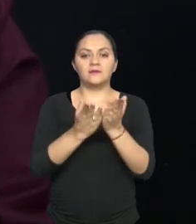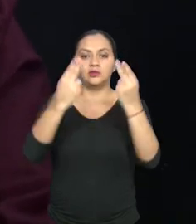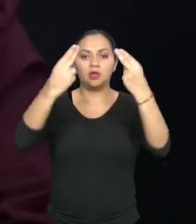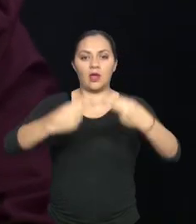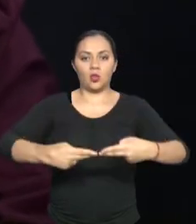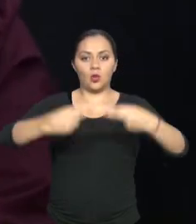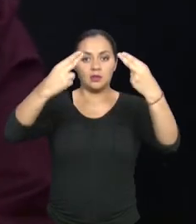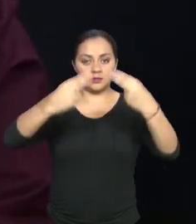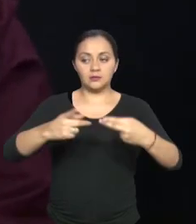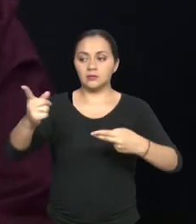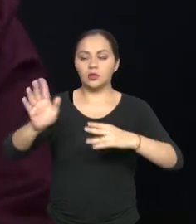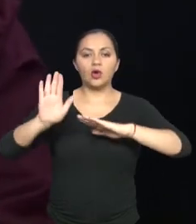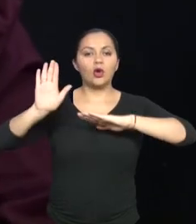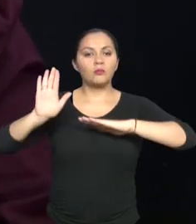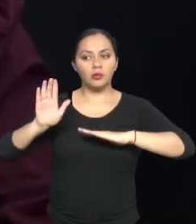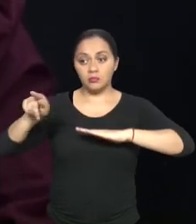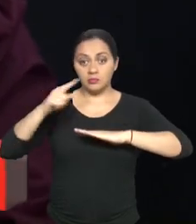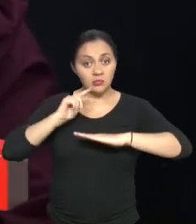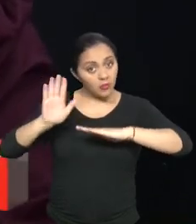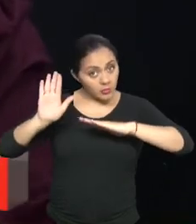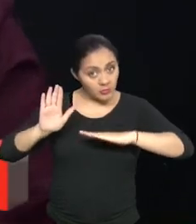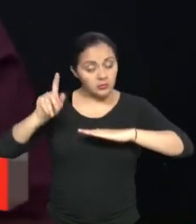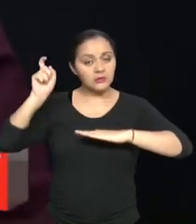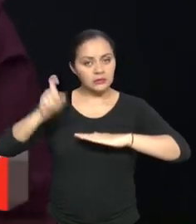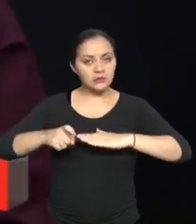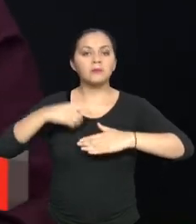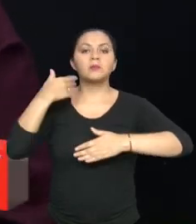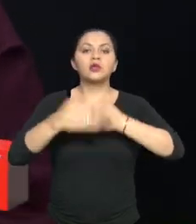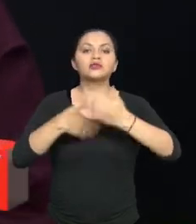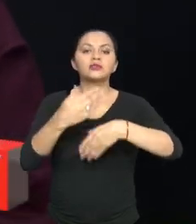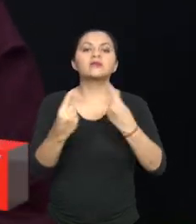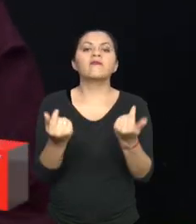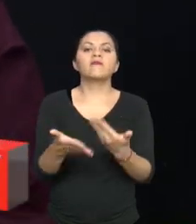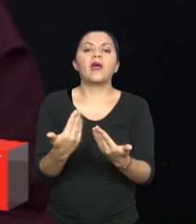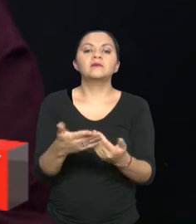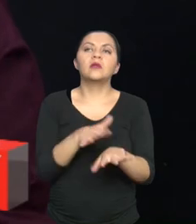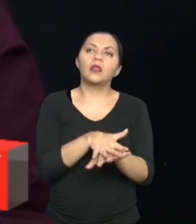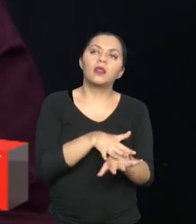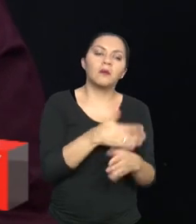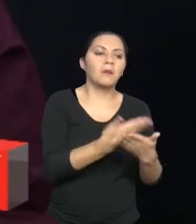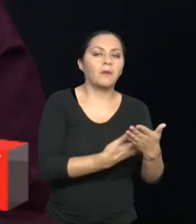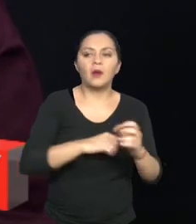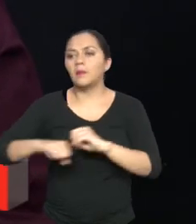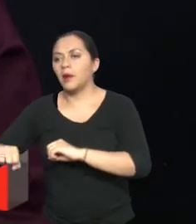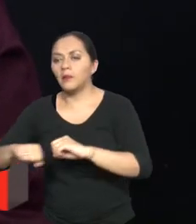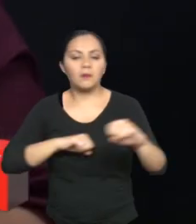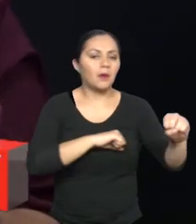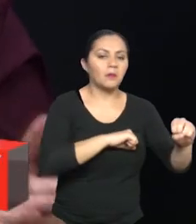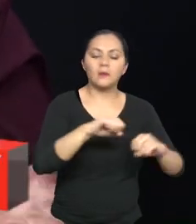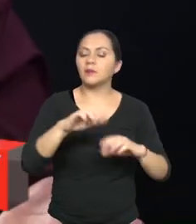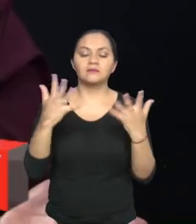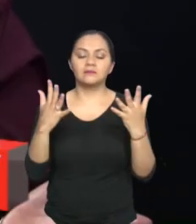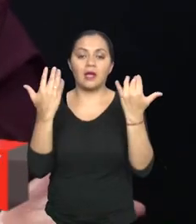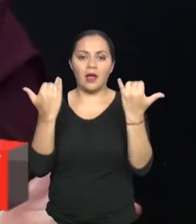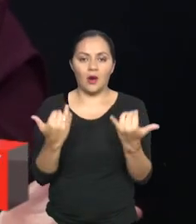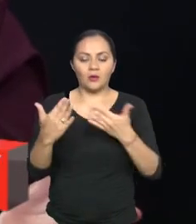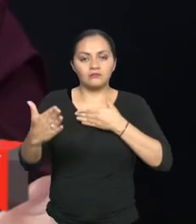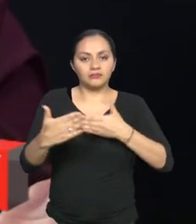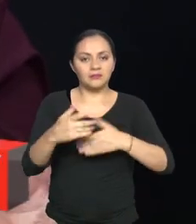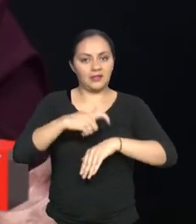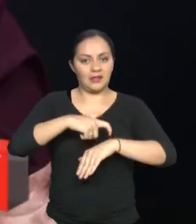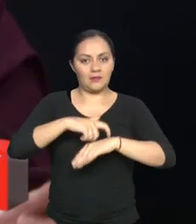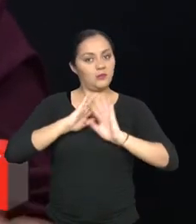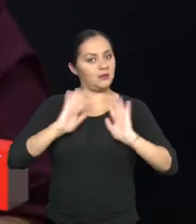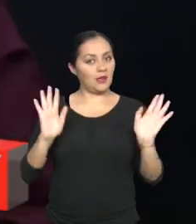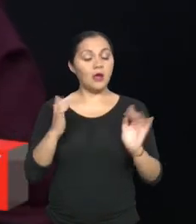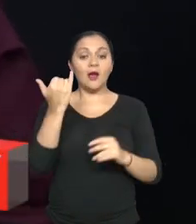reafirmando el compromiso justamente de facilitar el procedimiento para las personas con discapacidad en el trámite de importación de vehículos y nuevamente invitando a todas las